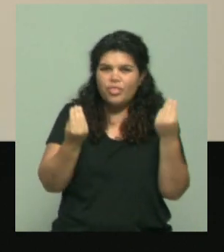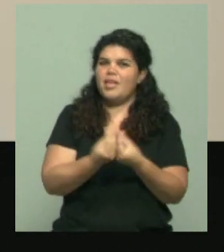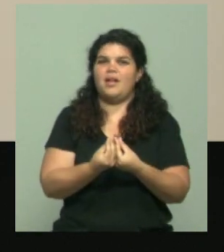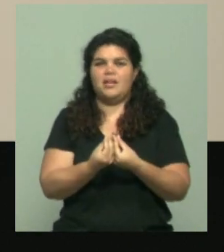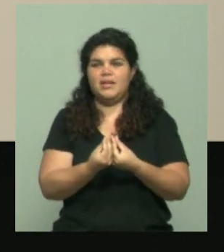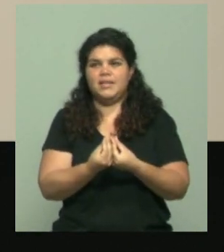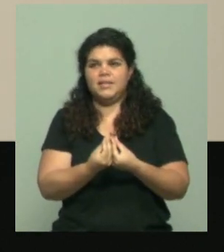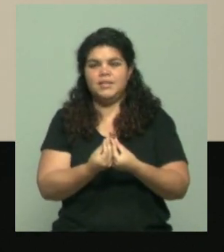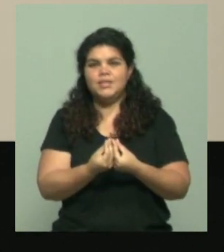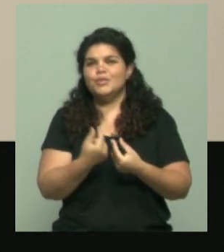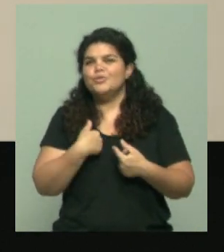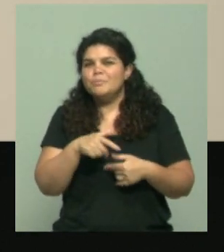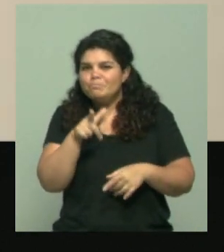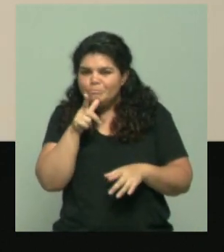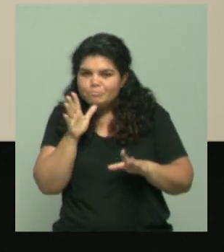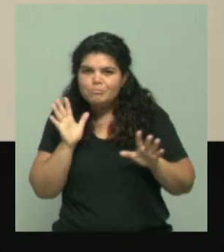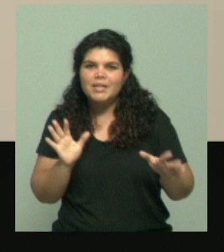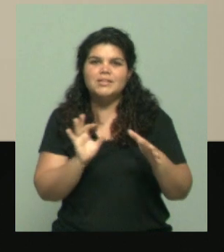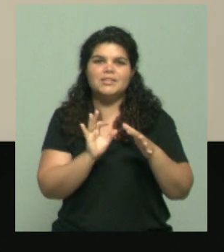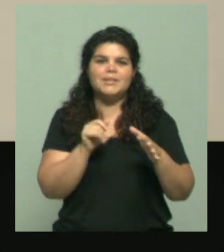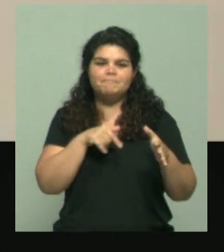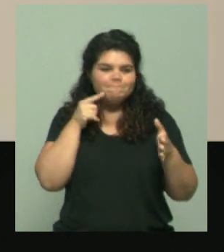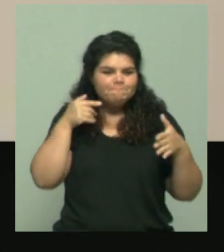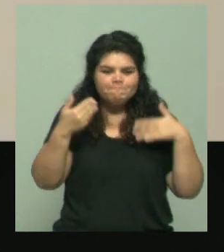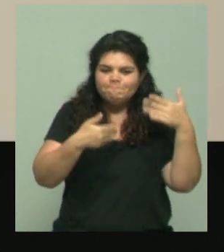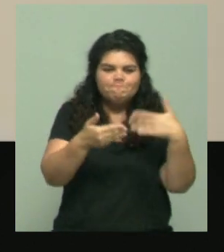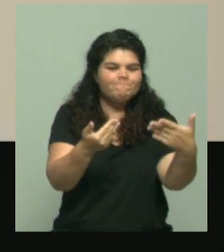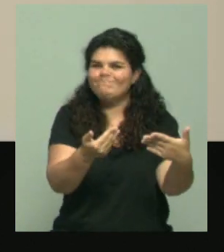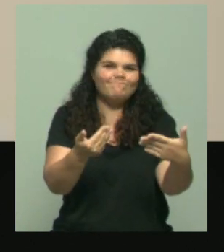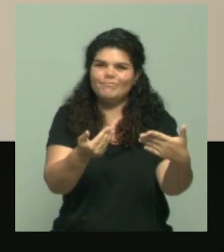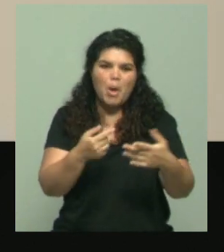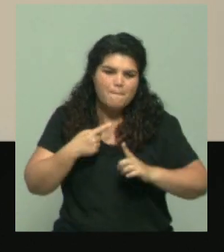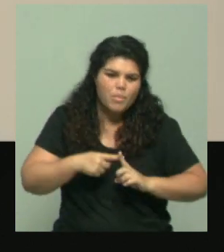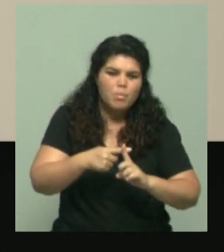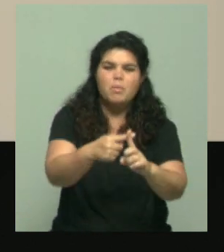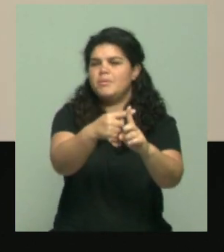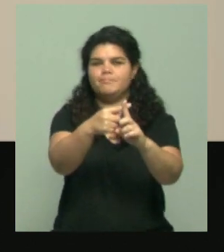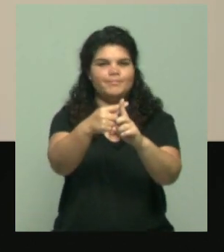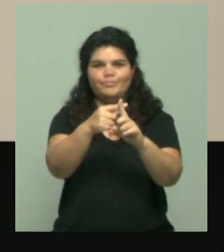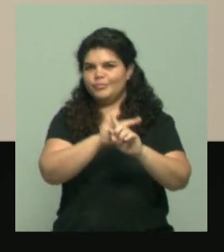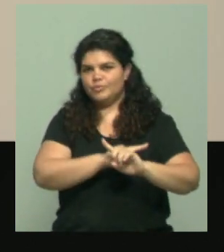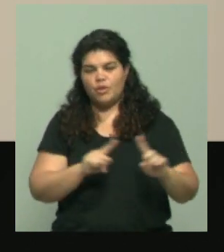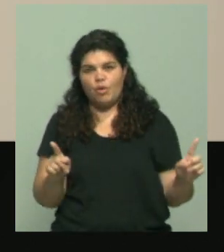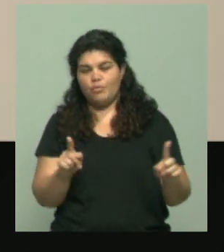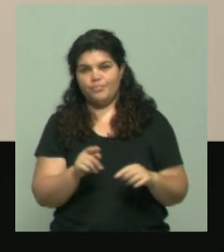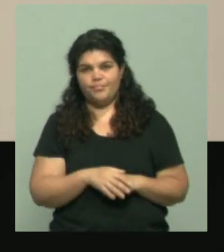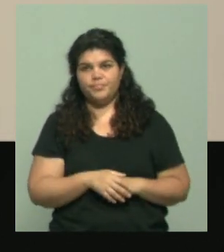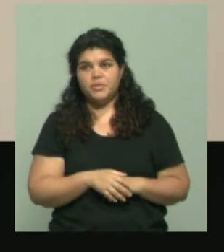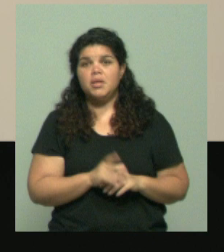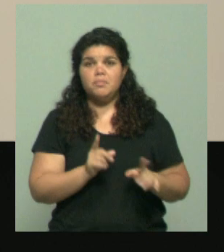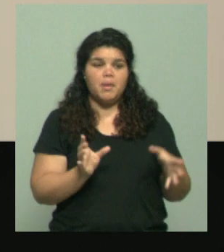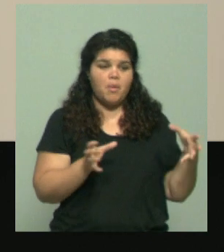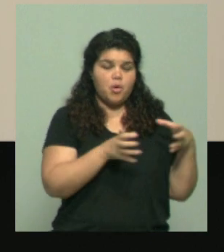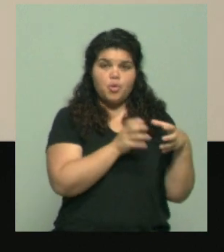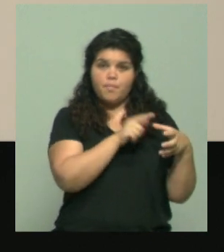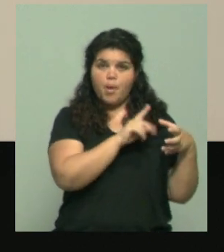de ambas partes, que es a donde no suma, a donde no se profundiza. Creo que fue tan utilizado por los sectores de mi ley como los